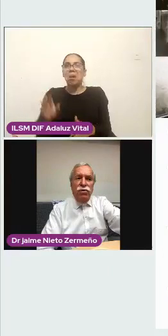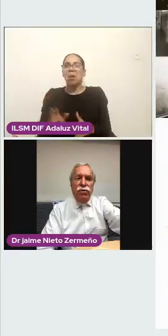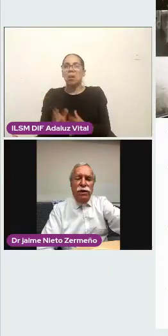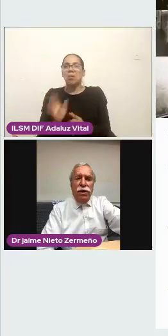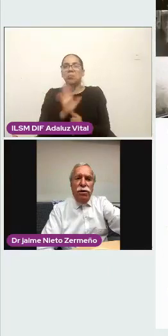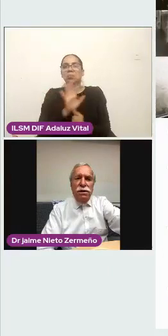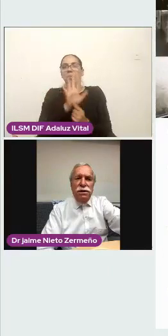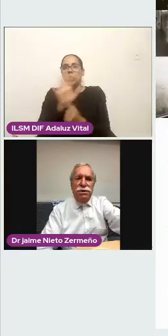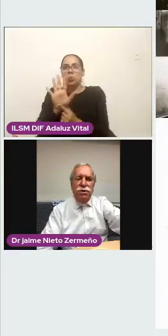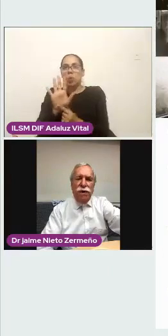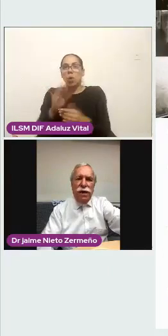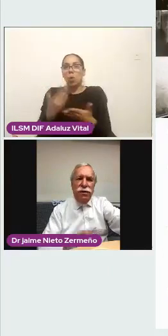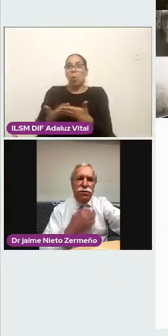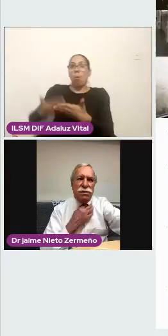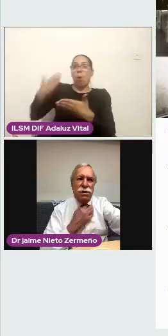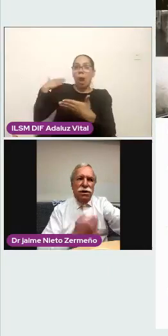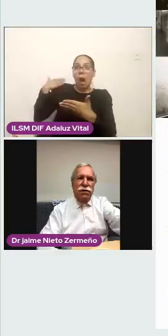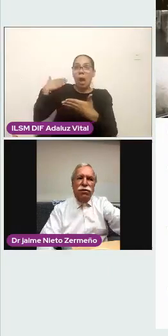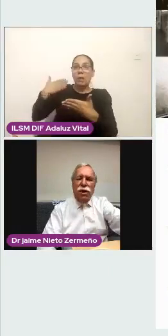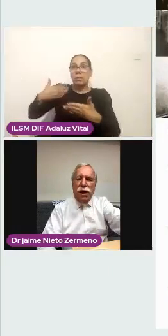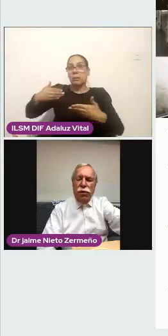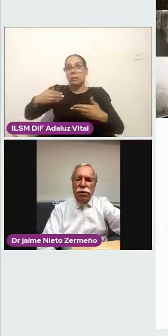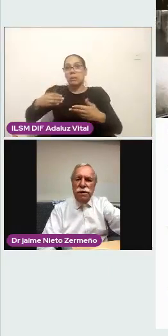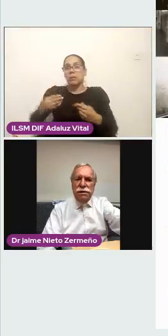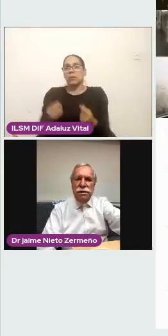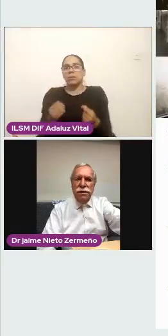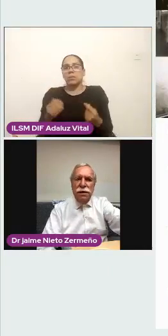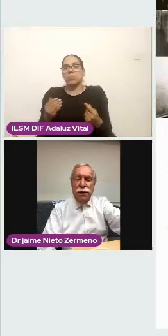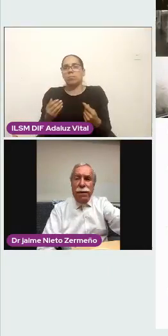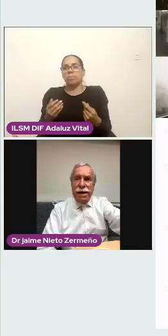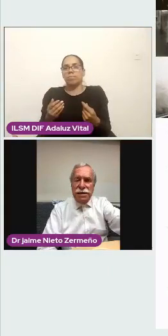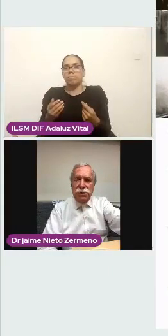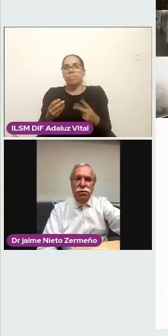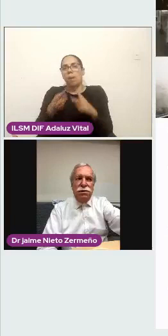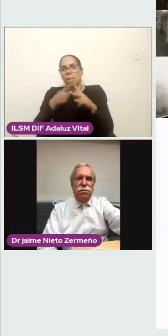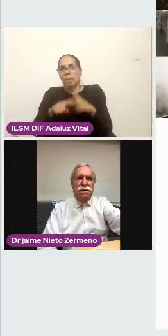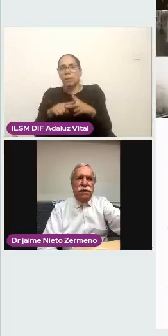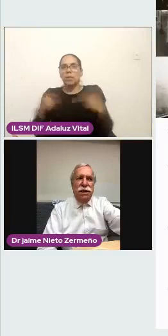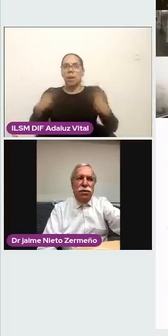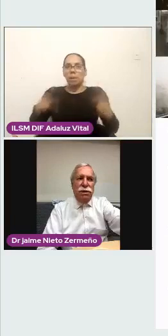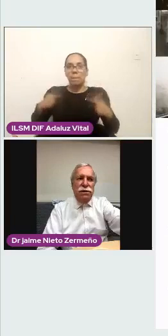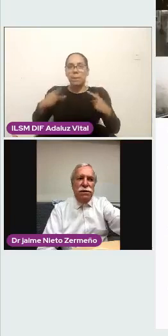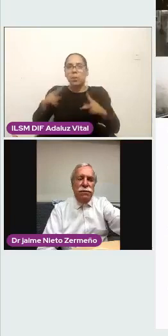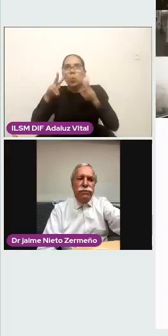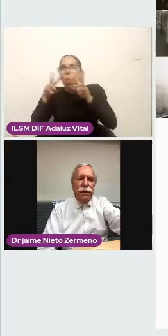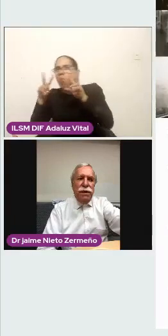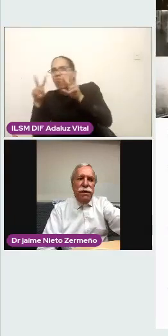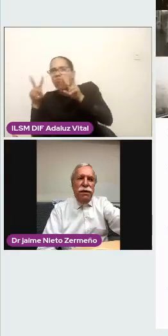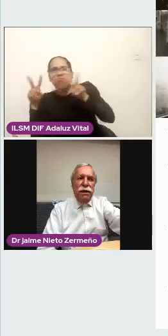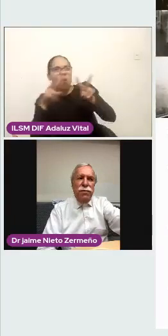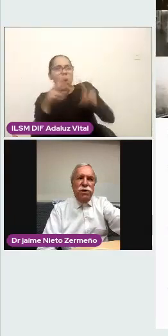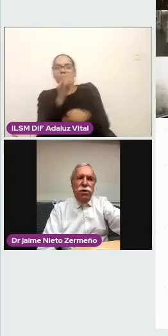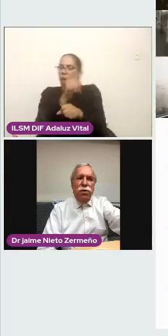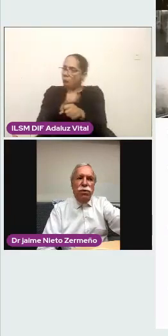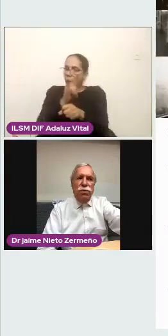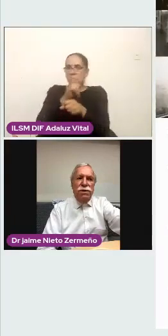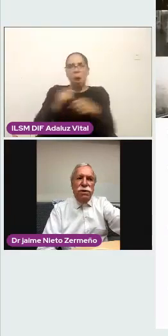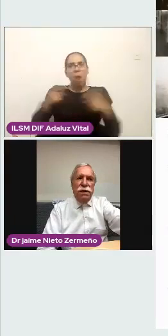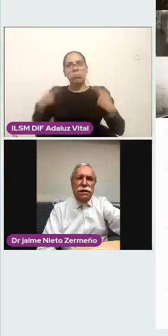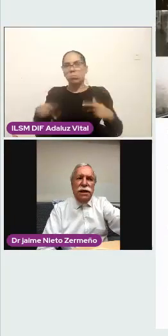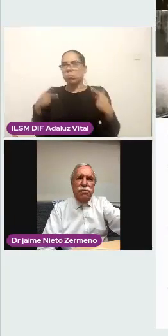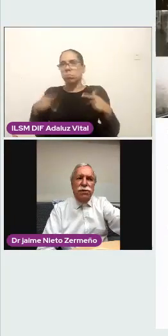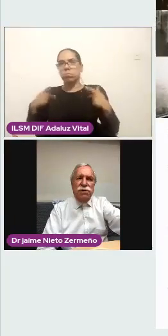ejemplo de los fundadores, de visionarios, de forjadores, de maestros, investigadores. Y tenemos el